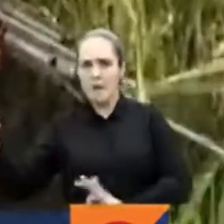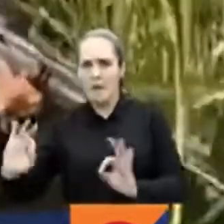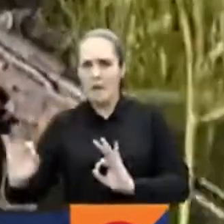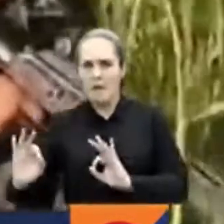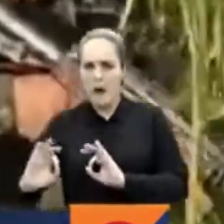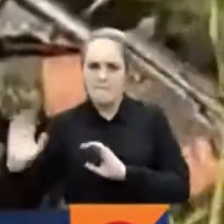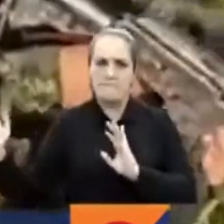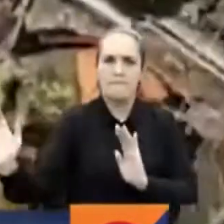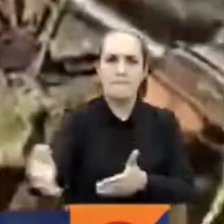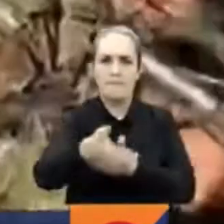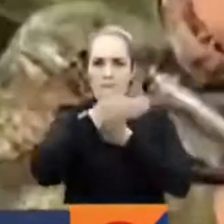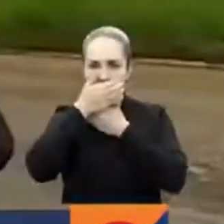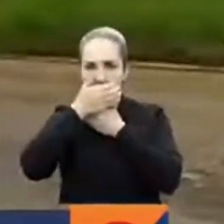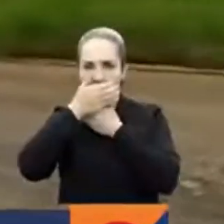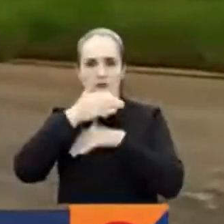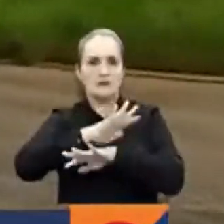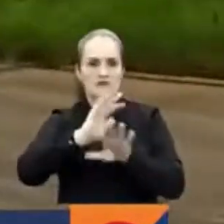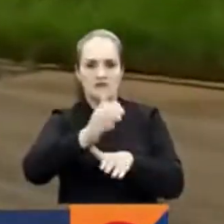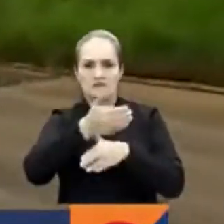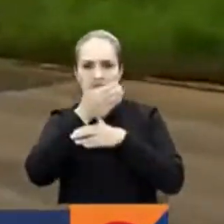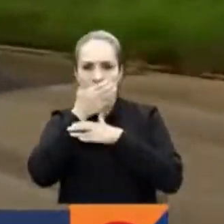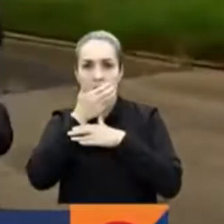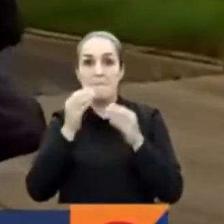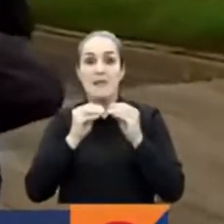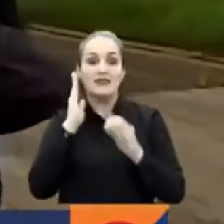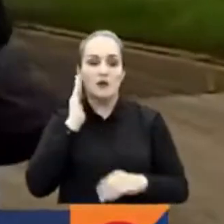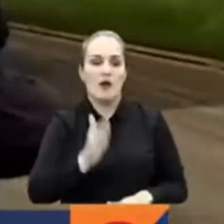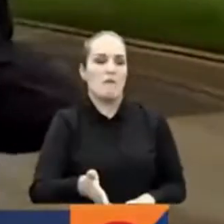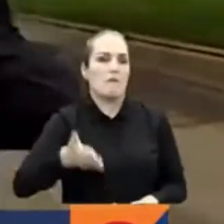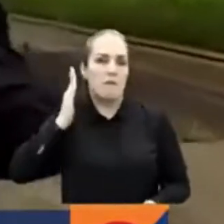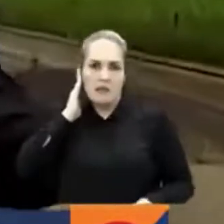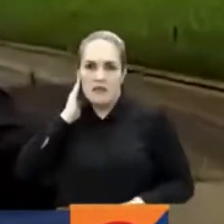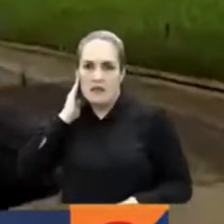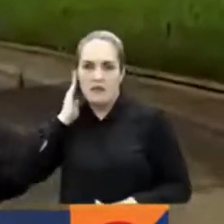ejecutar el secuestro y se habría quedado con el celular de la víctima.